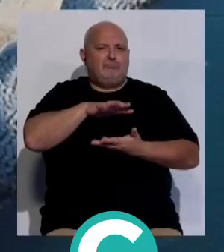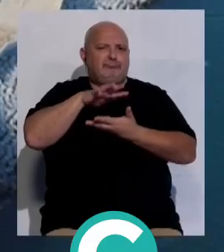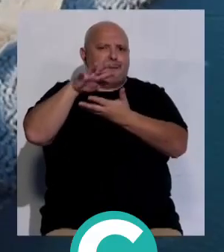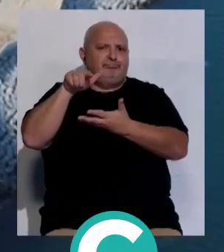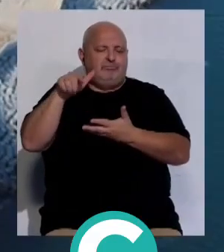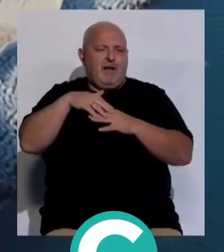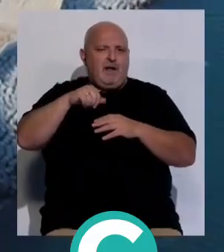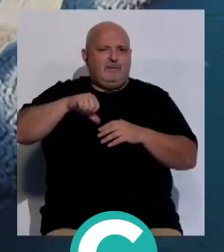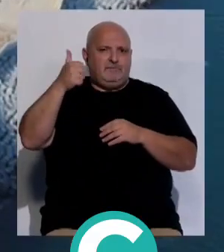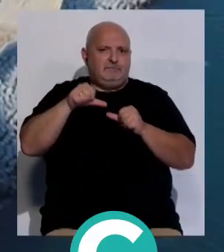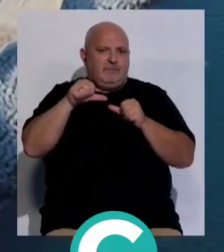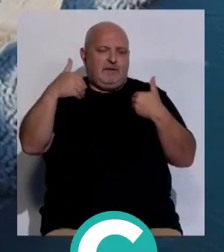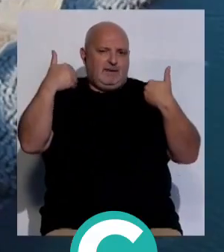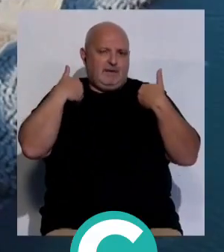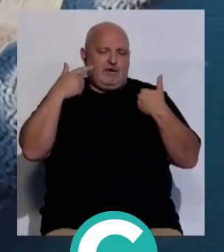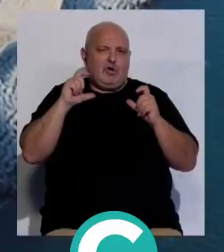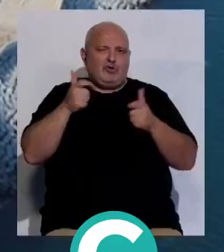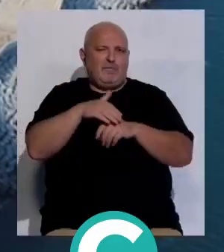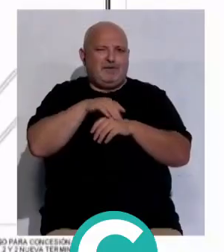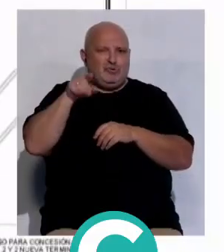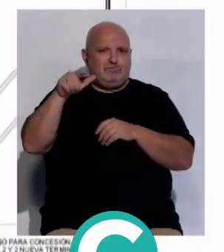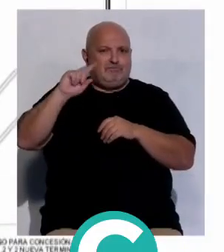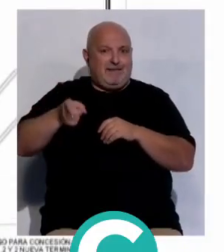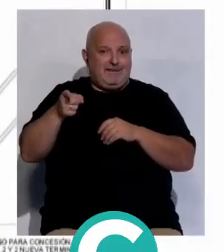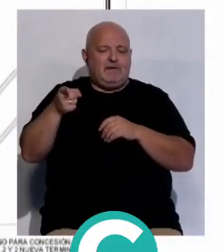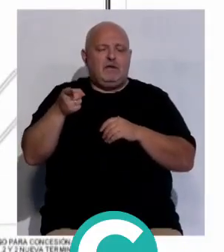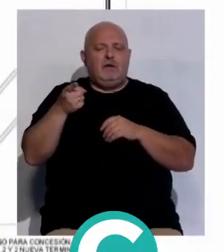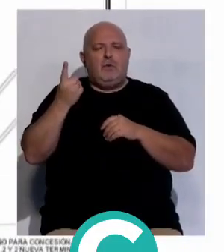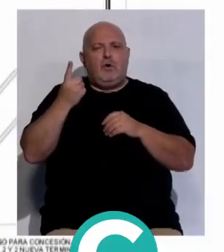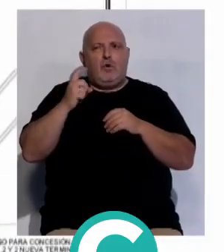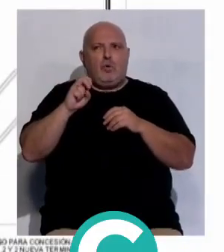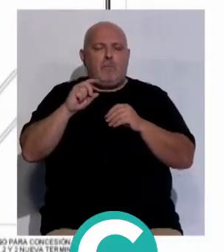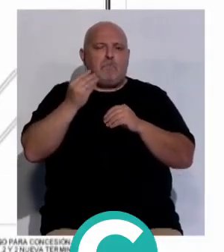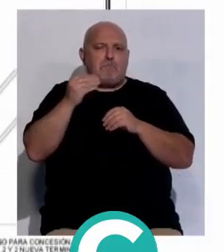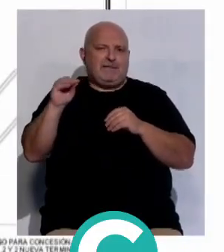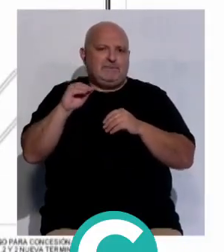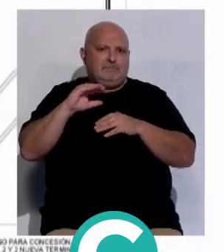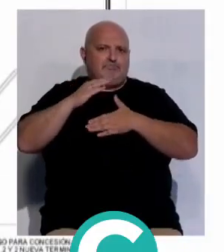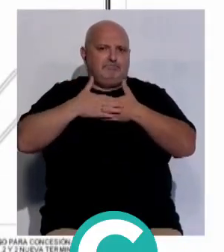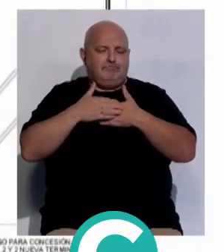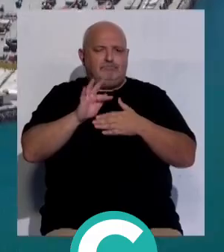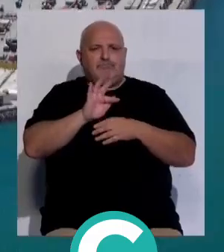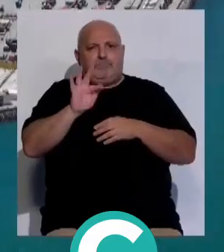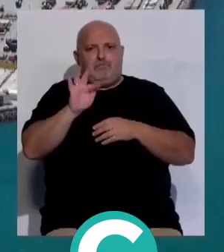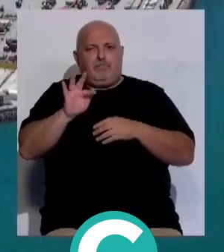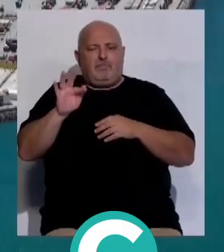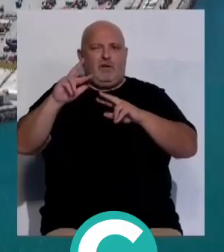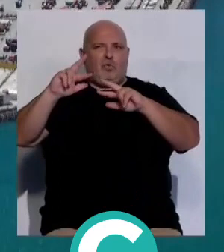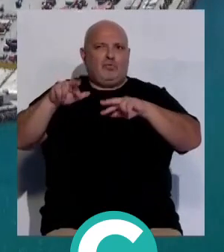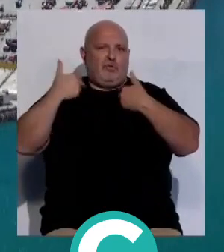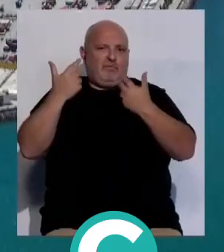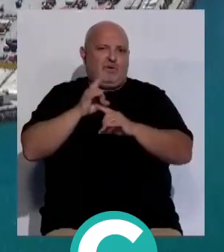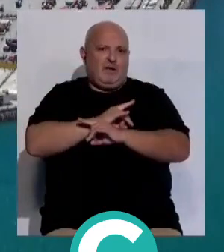necesaria para su aprobación por parte del Consejo de Ministros, se cierra un nuevo trámite administrativo, un procedimiento de autorización